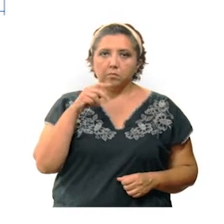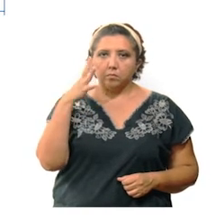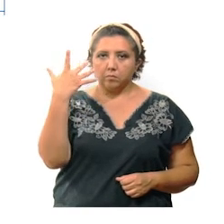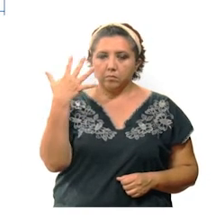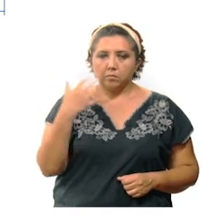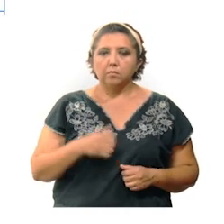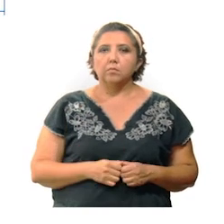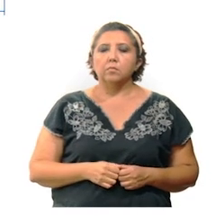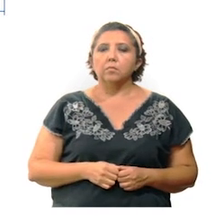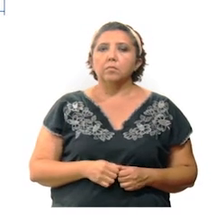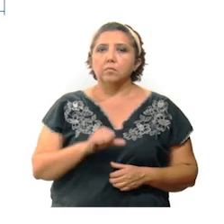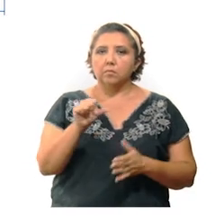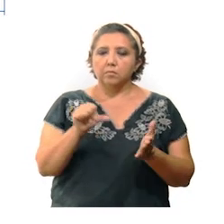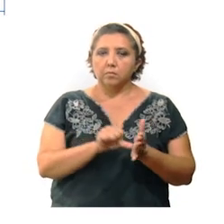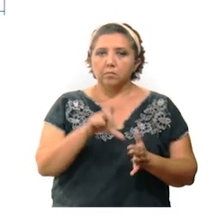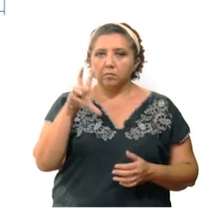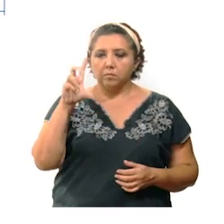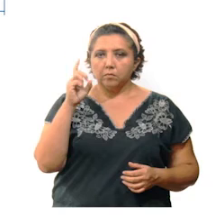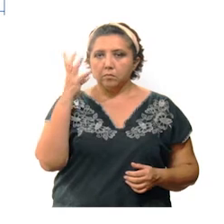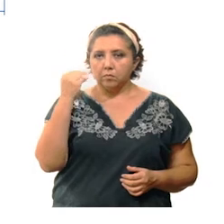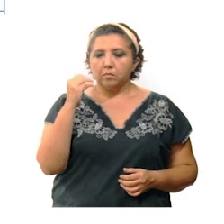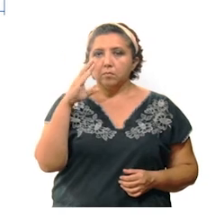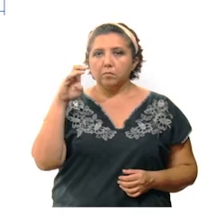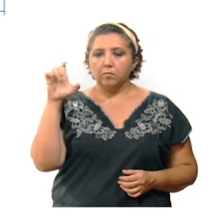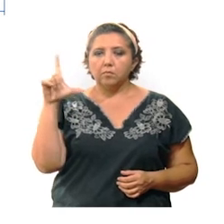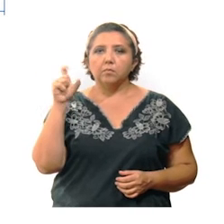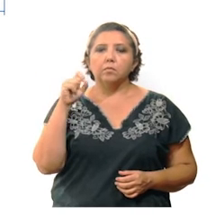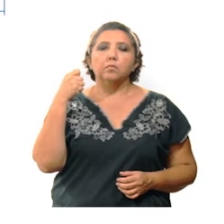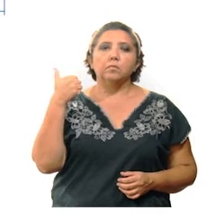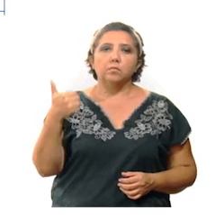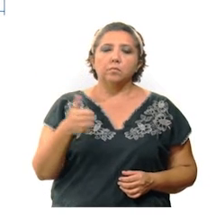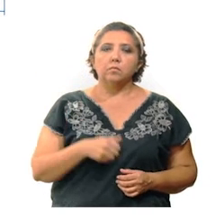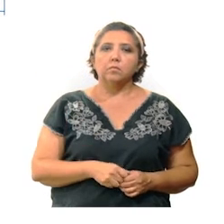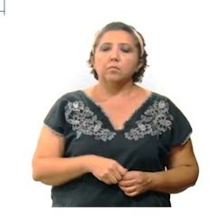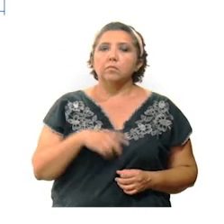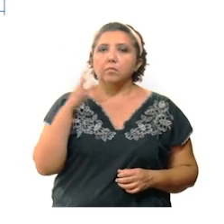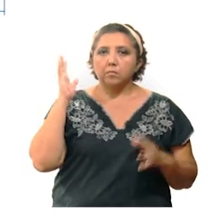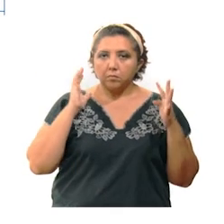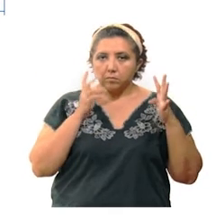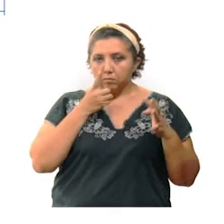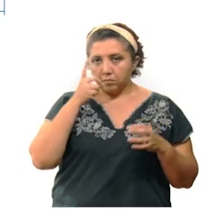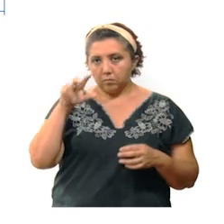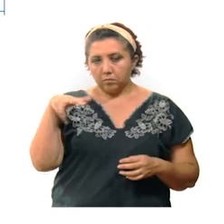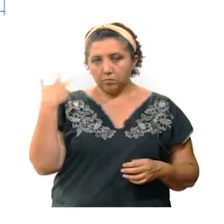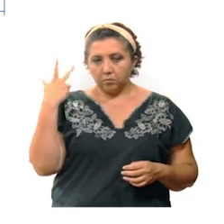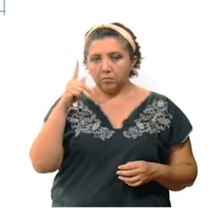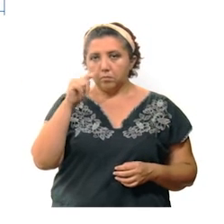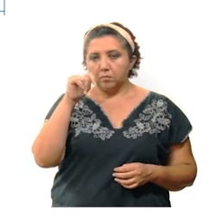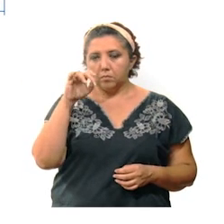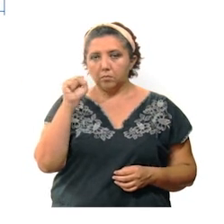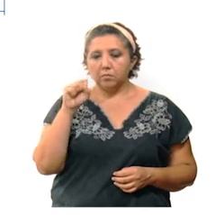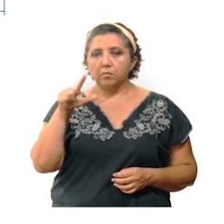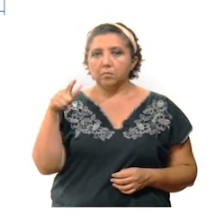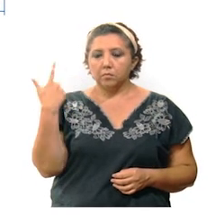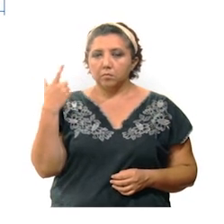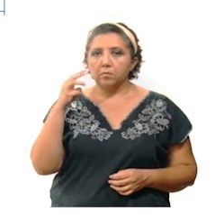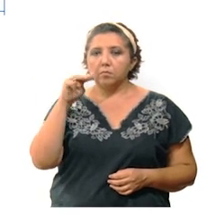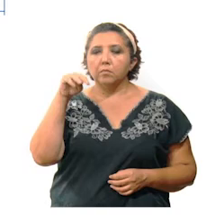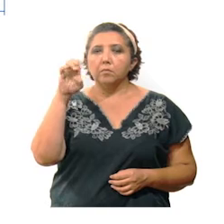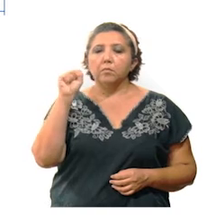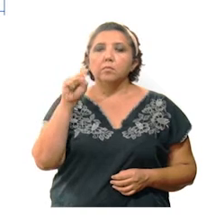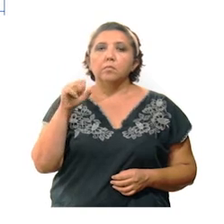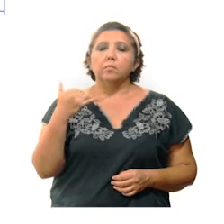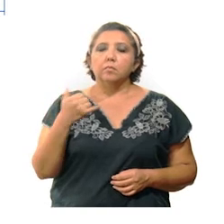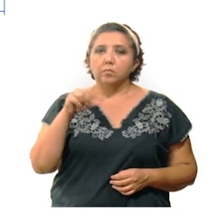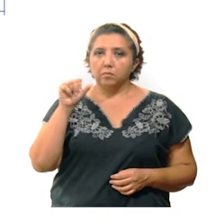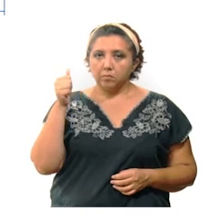con 50, Centro 39, Ciudad Cauquel 26, Francisco de Montejo 13, Pensiones 12, Mulsay